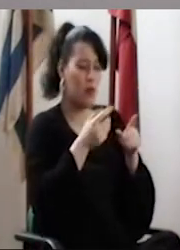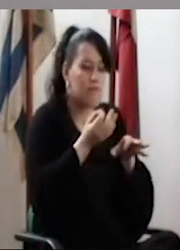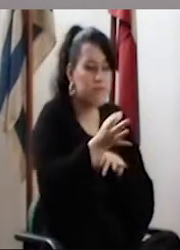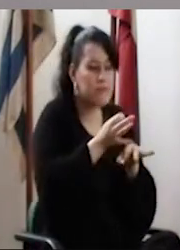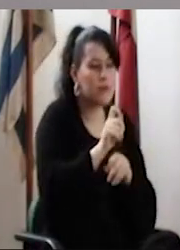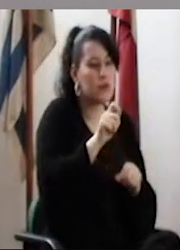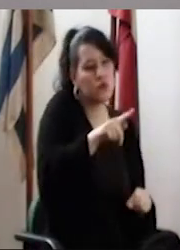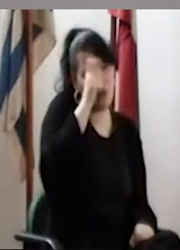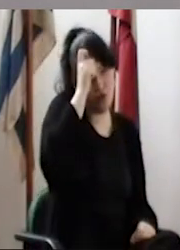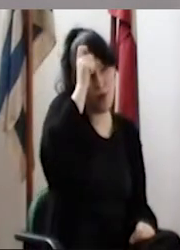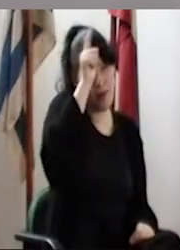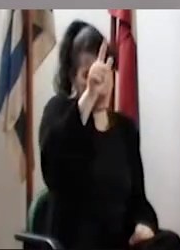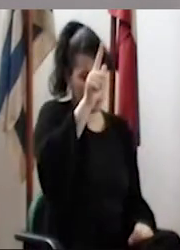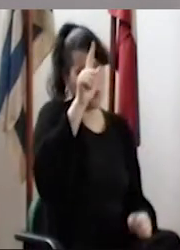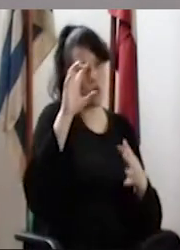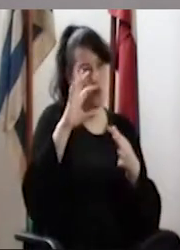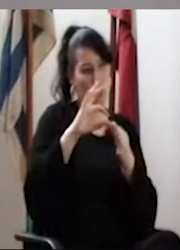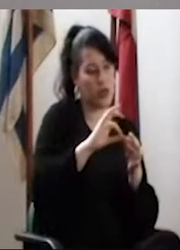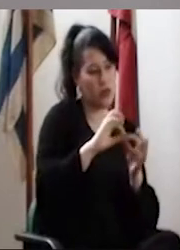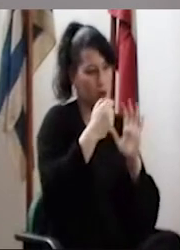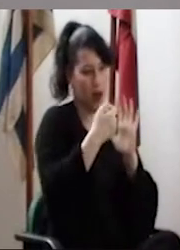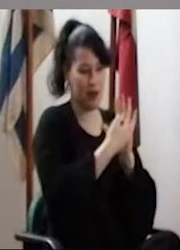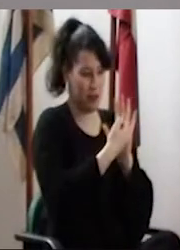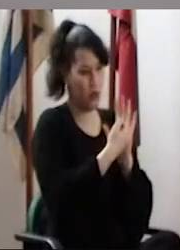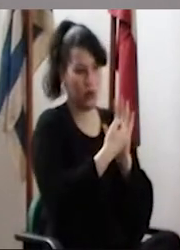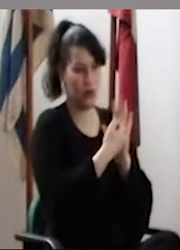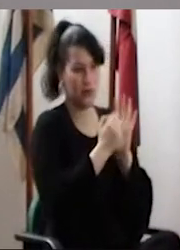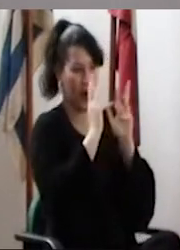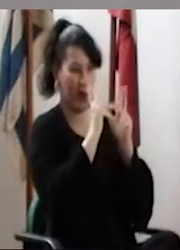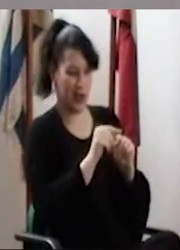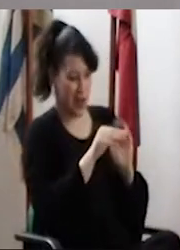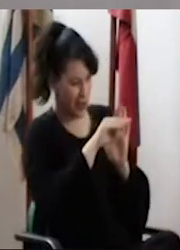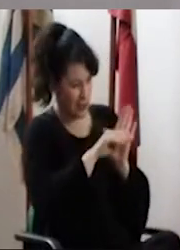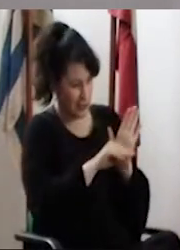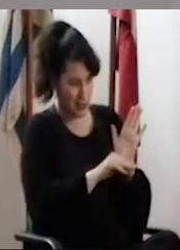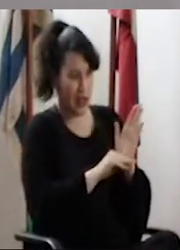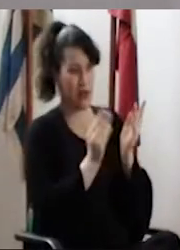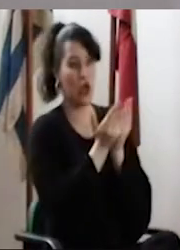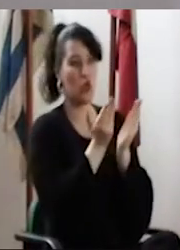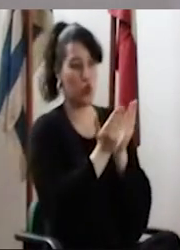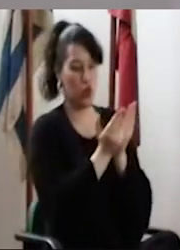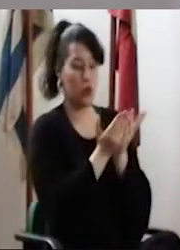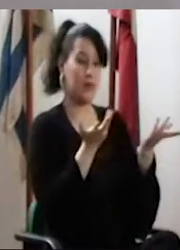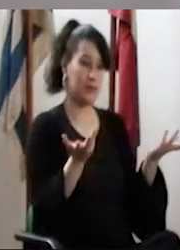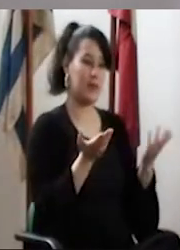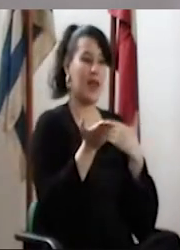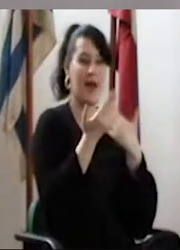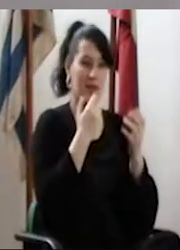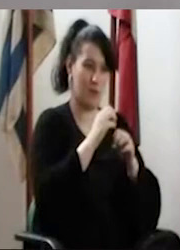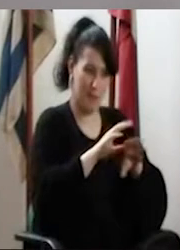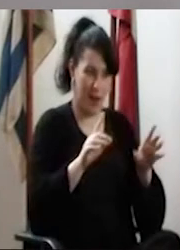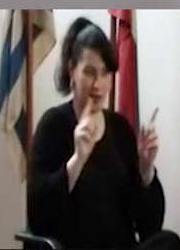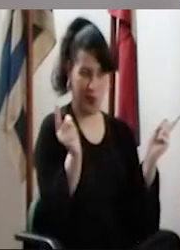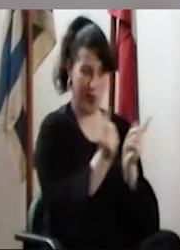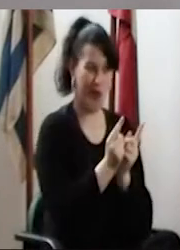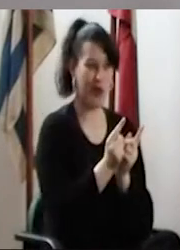a los niveles de formación de acuerdo a los artículos de la ordenanza, ¿se entiende? De la ordenanza de estudios de grado. O sea,